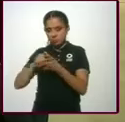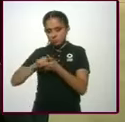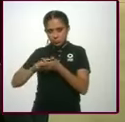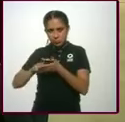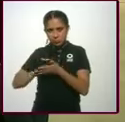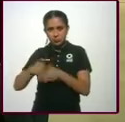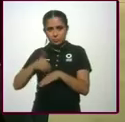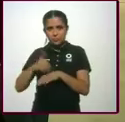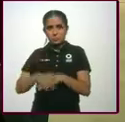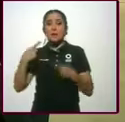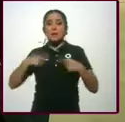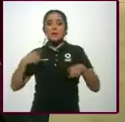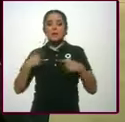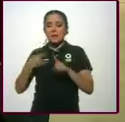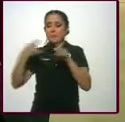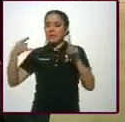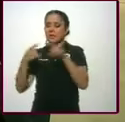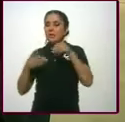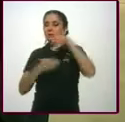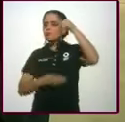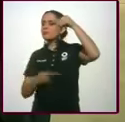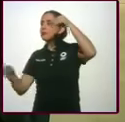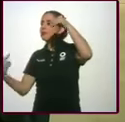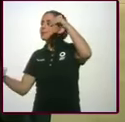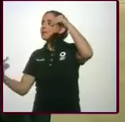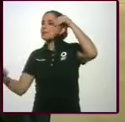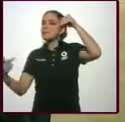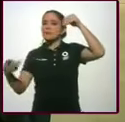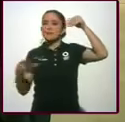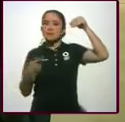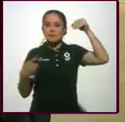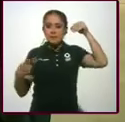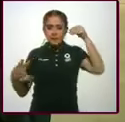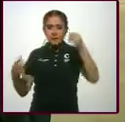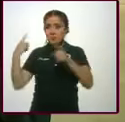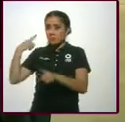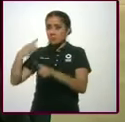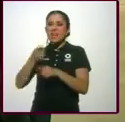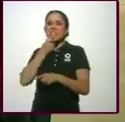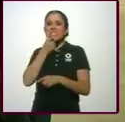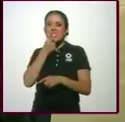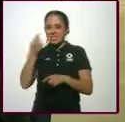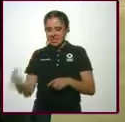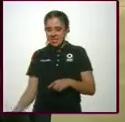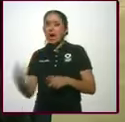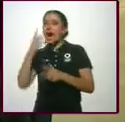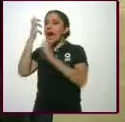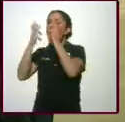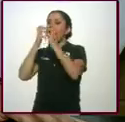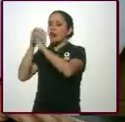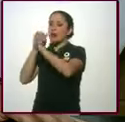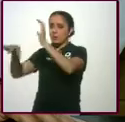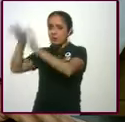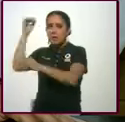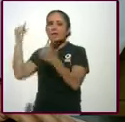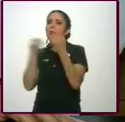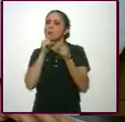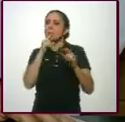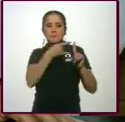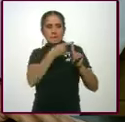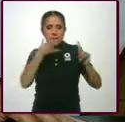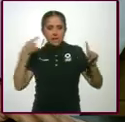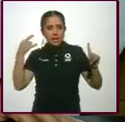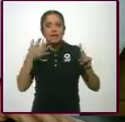toda la vida ahí? Sí. Aquí hay por generaciones. Así como hay niños gritones por generaciones, hay billeteros por tres, cuatro